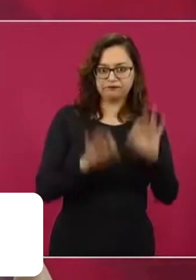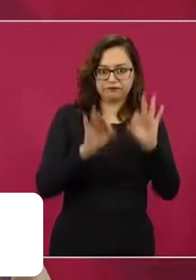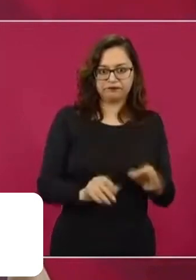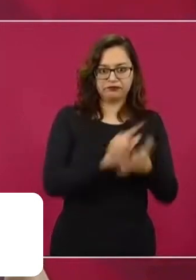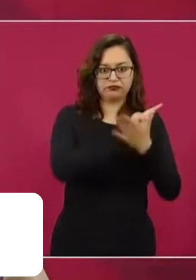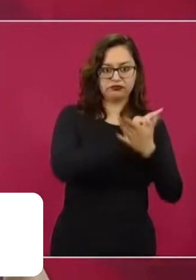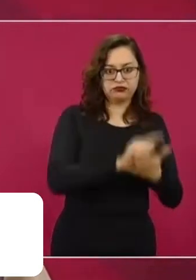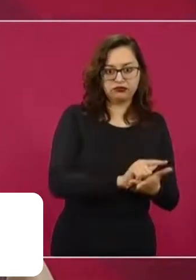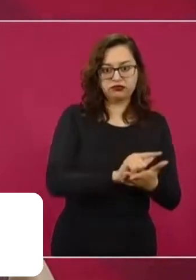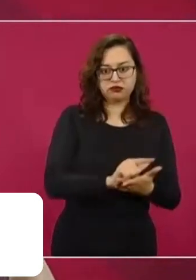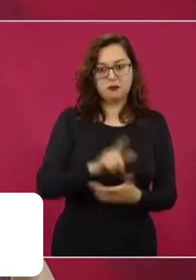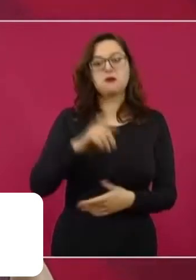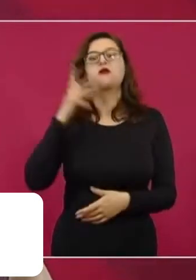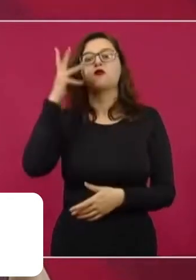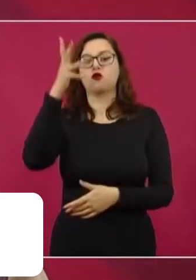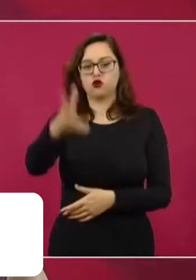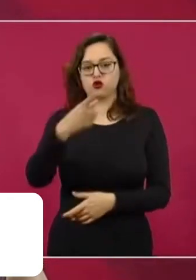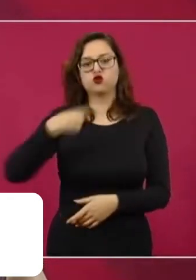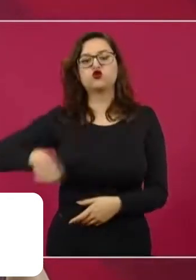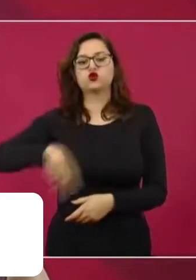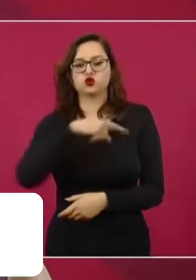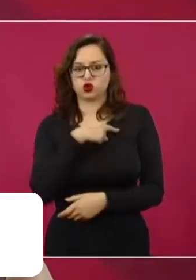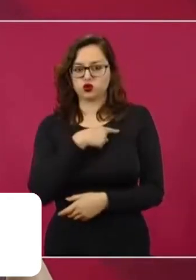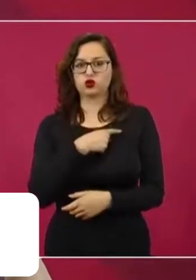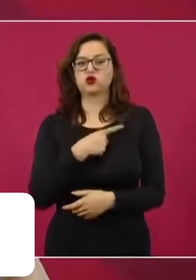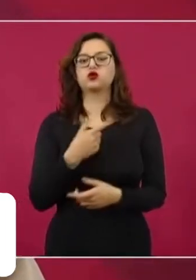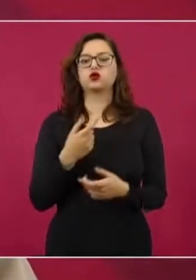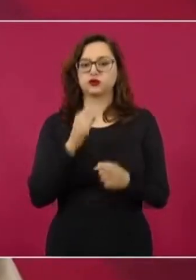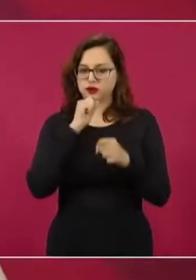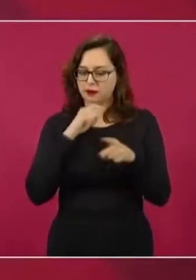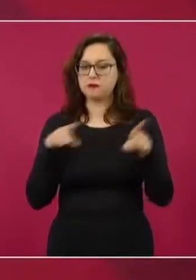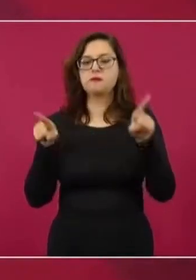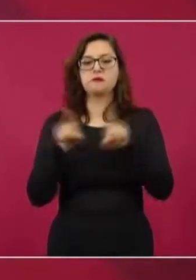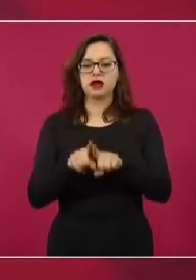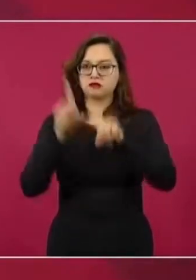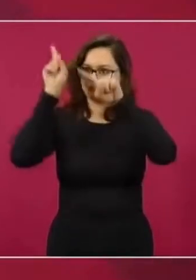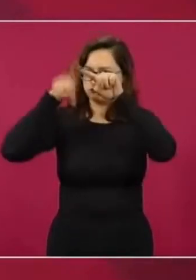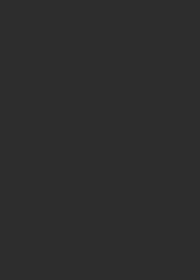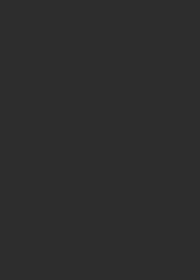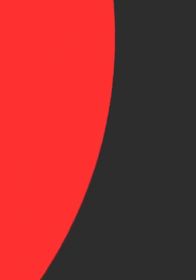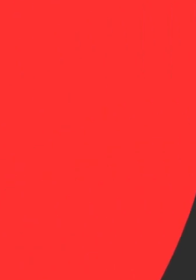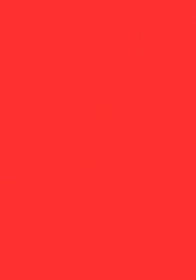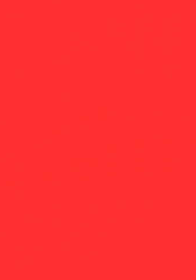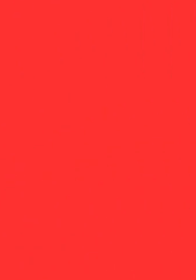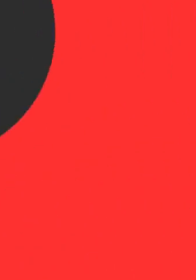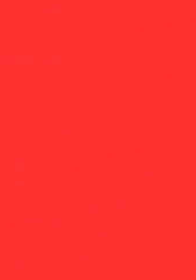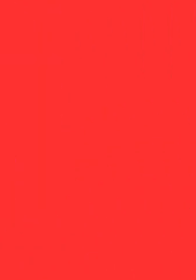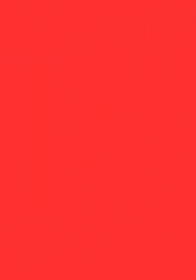trapeando para acabar con toda la corrupción, igual las escaleras de arriba para abajo. Muchas gracias.